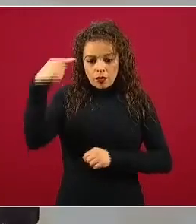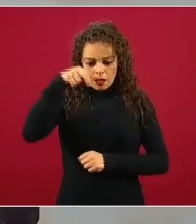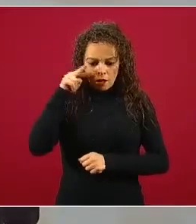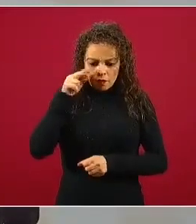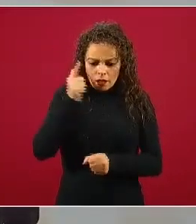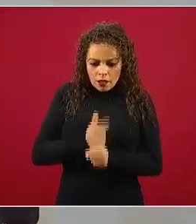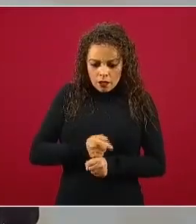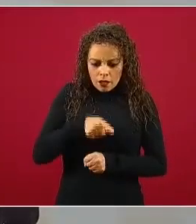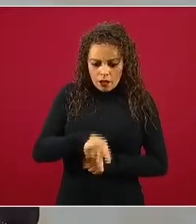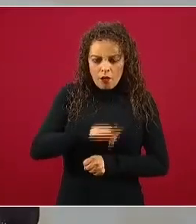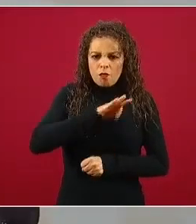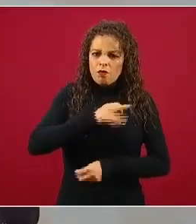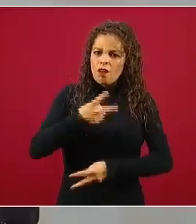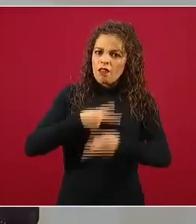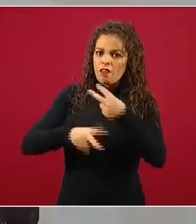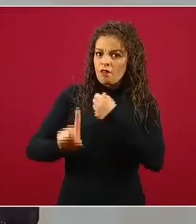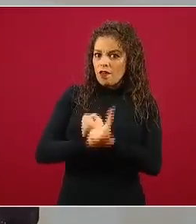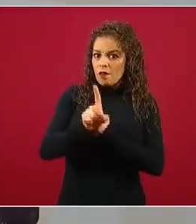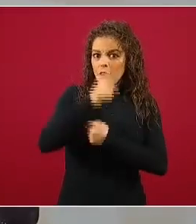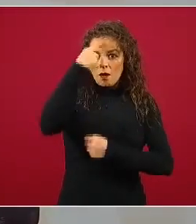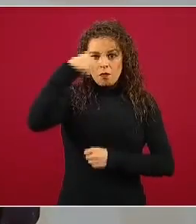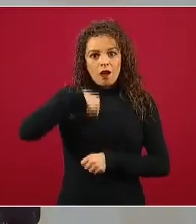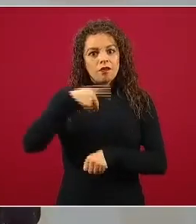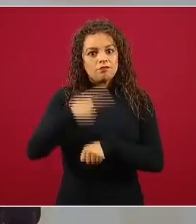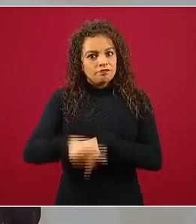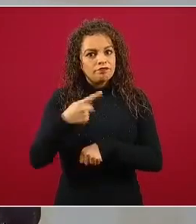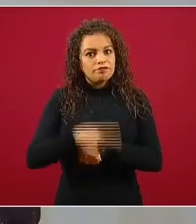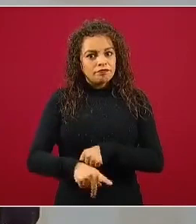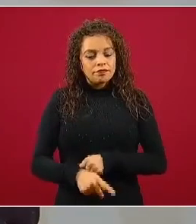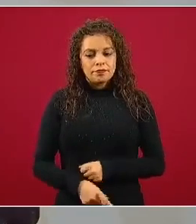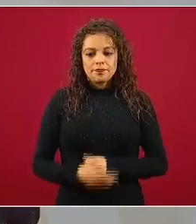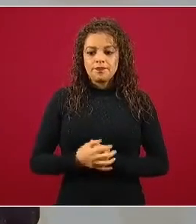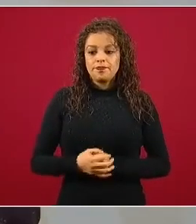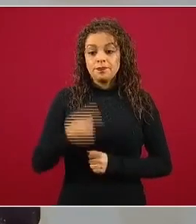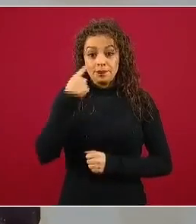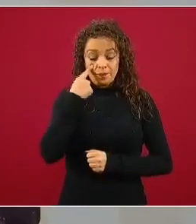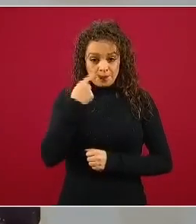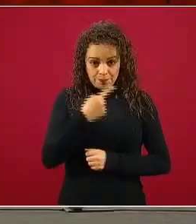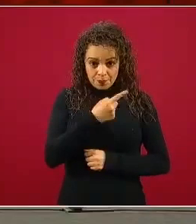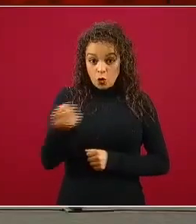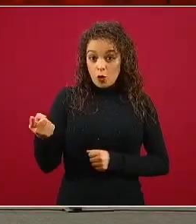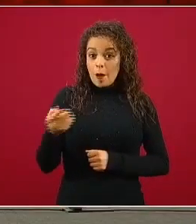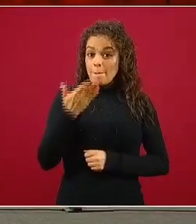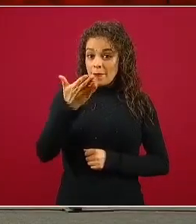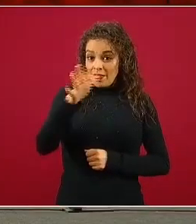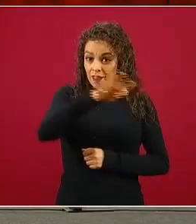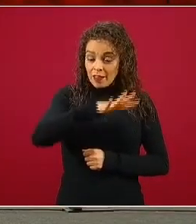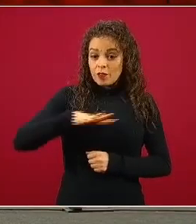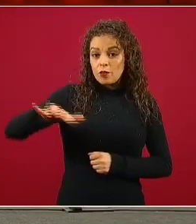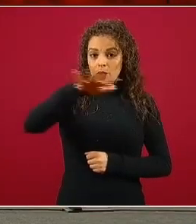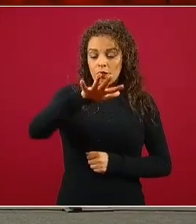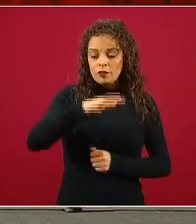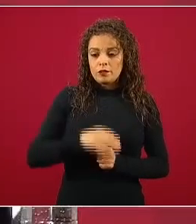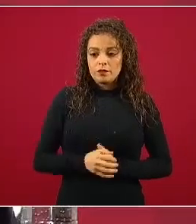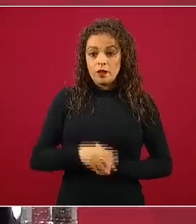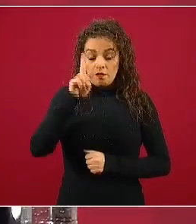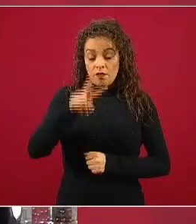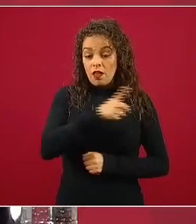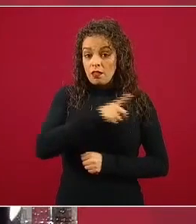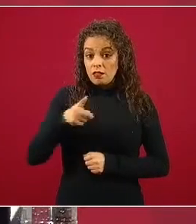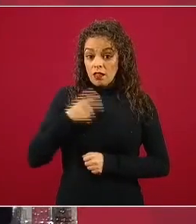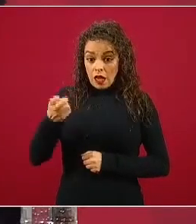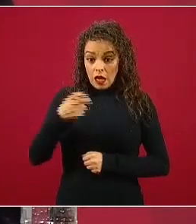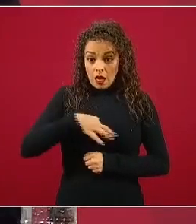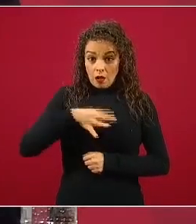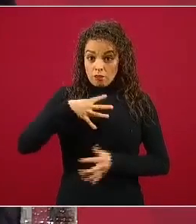Uno de ellos es el humor, fíjense. Y entonces yo quiero pedirle a toda la población que si bien tenemos que tomarnos en serio toda esta